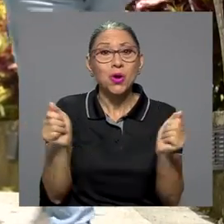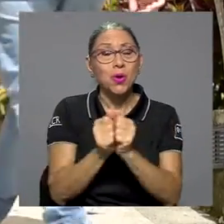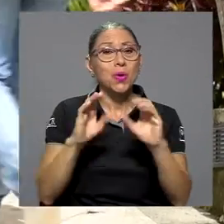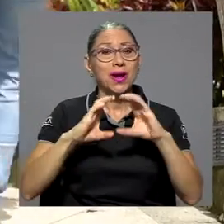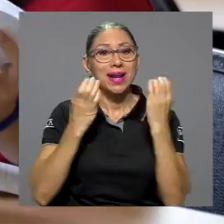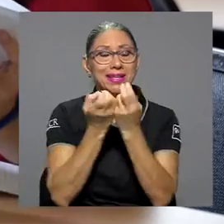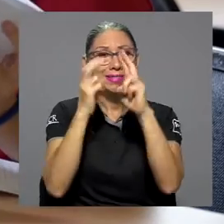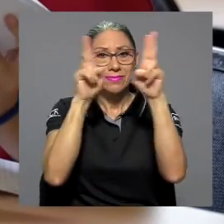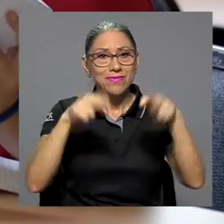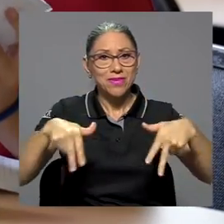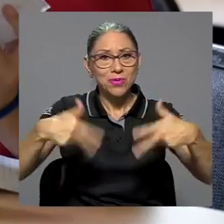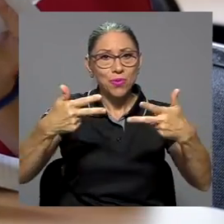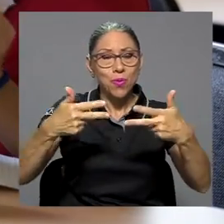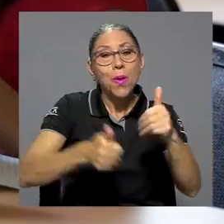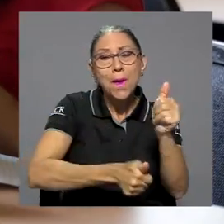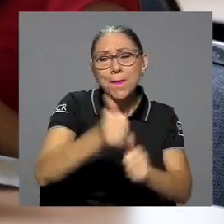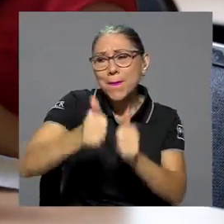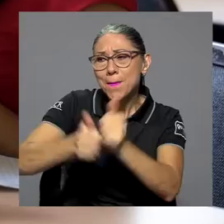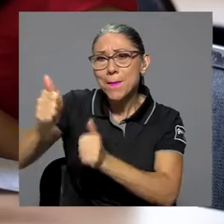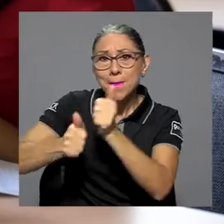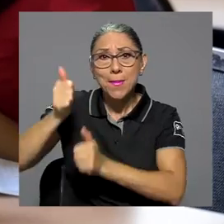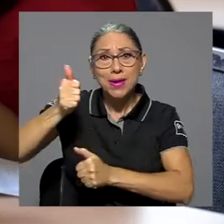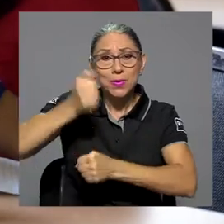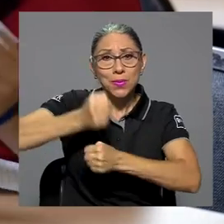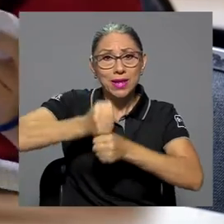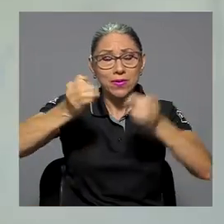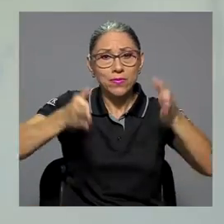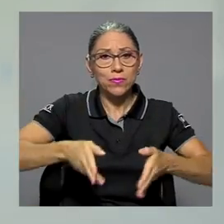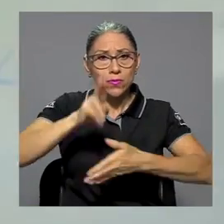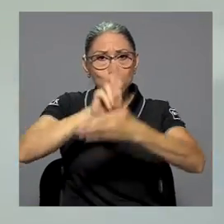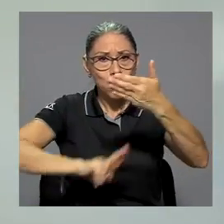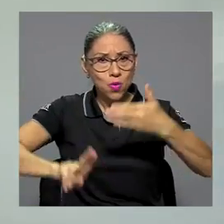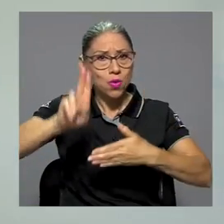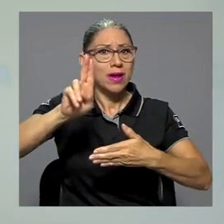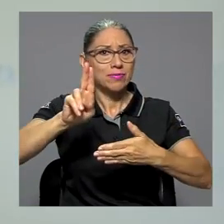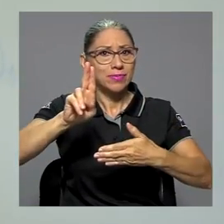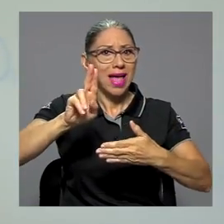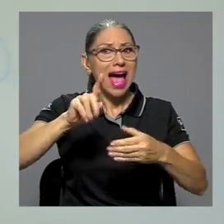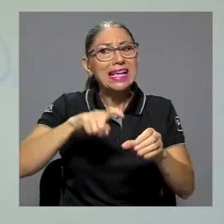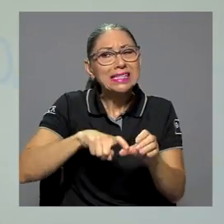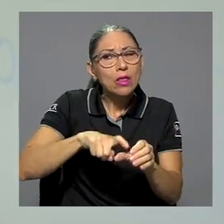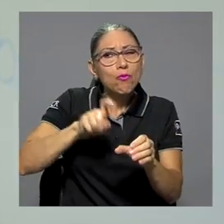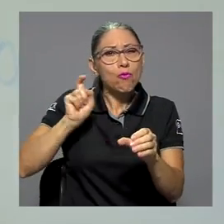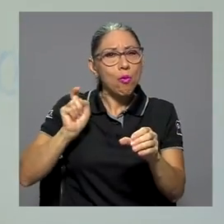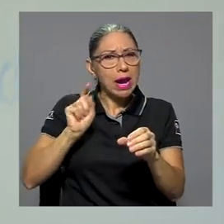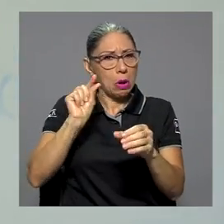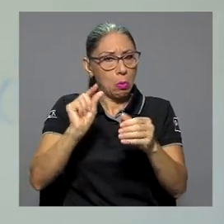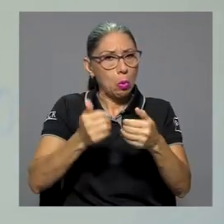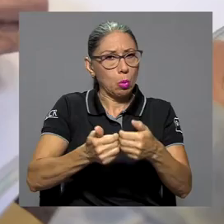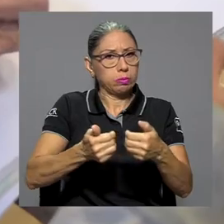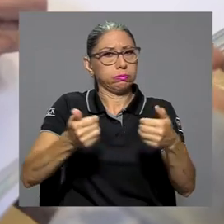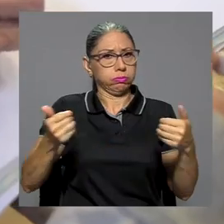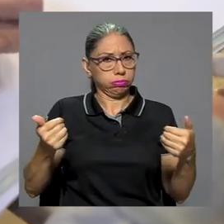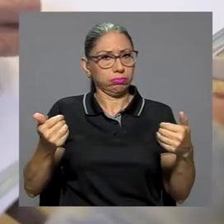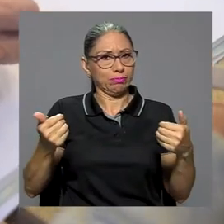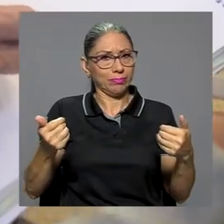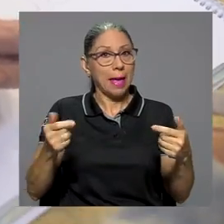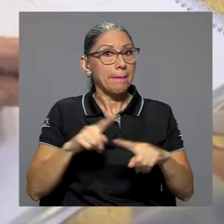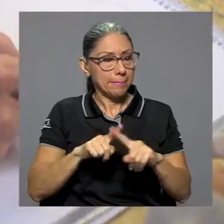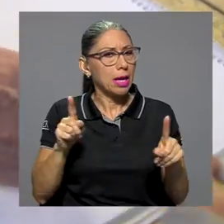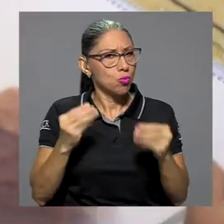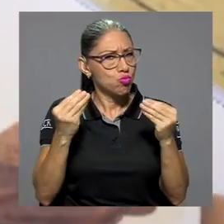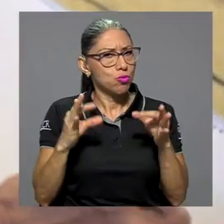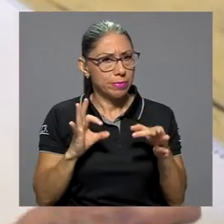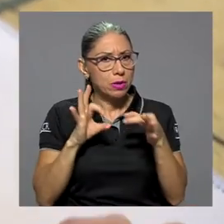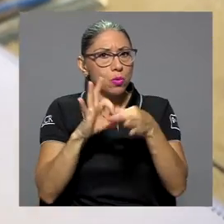la gran mayoría de las y los funcionarios de la universidad han estado fuera de los campus un poco distantes, aunque igualmente bien vinculados